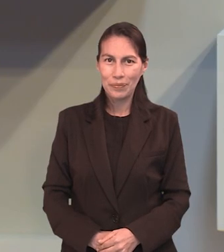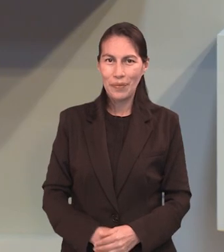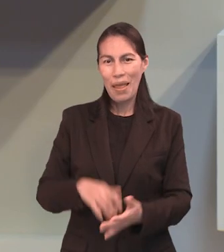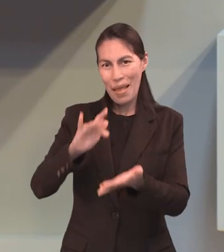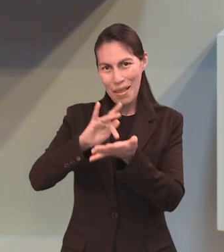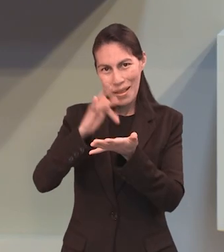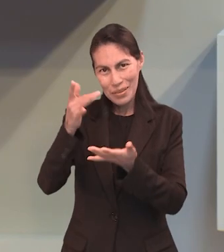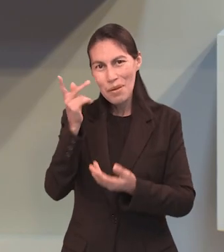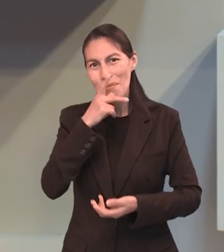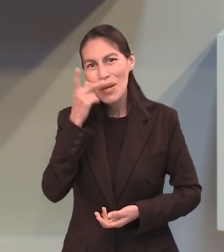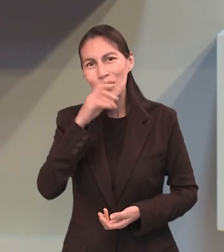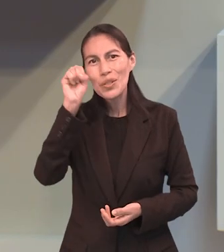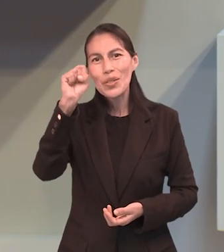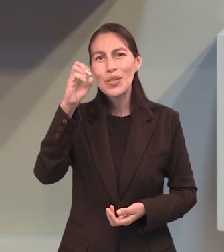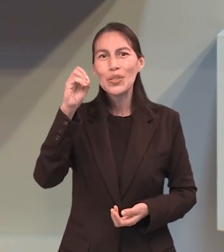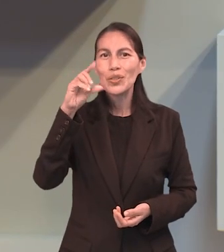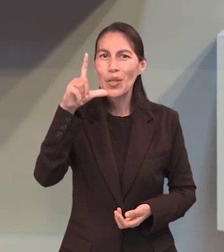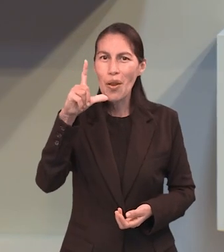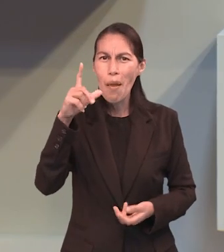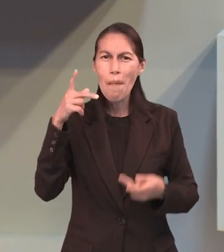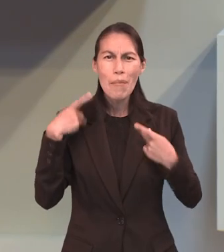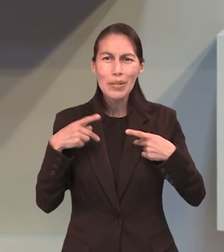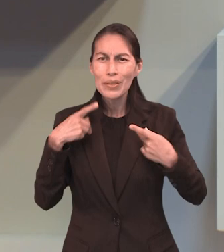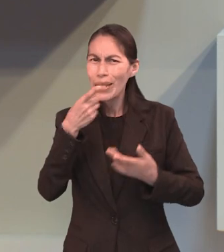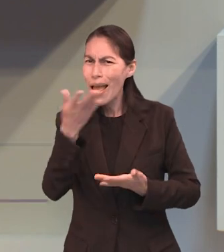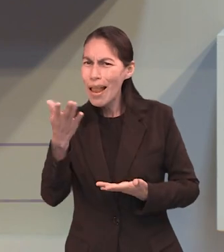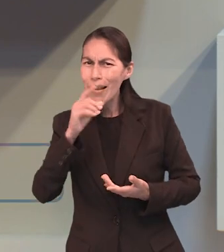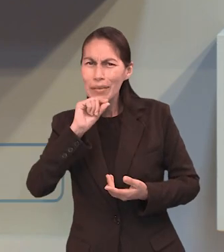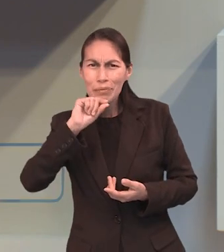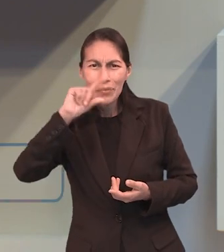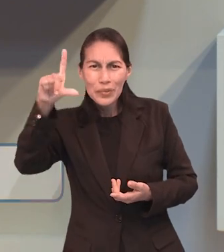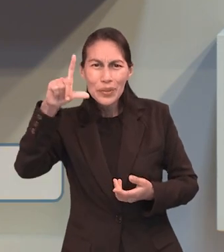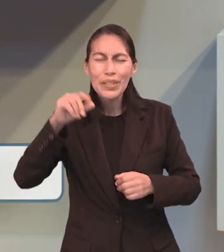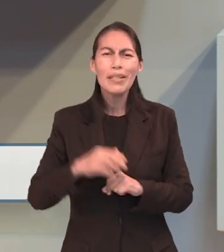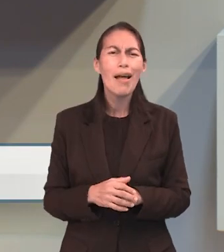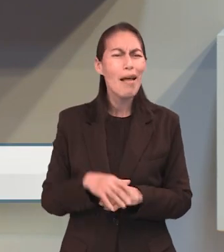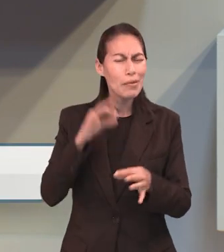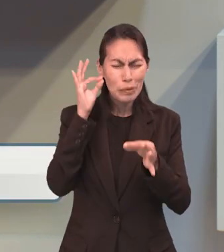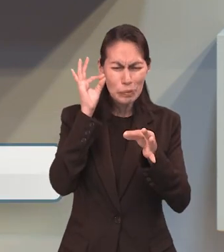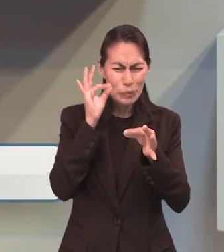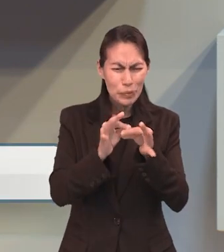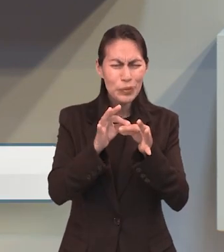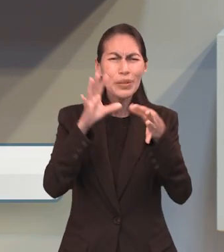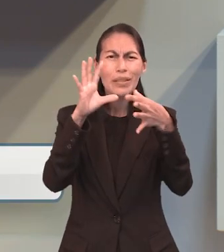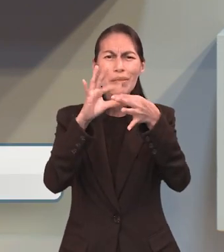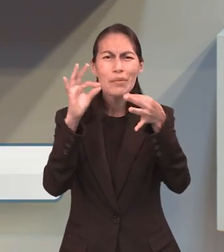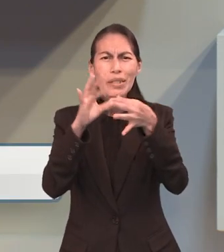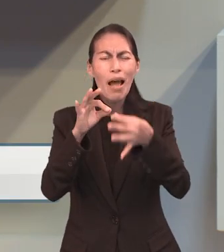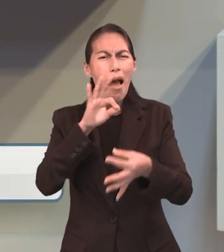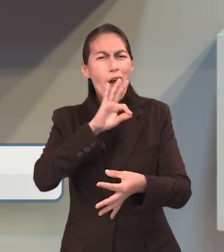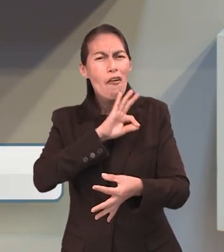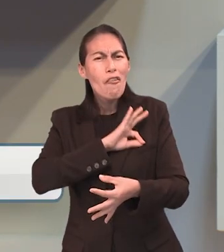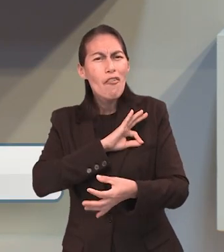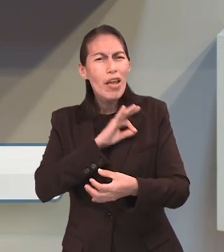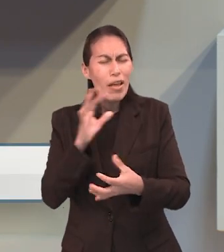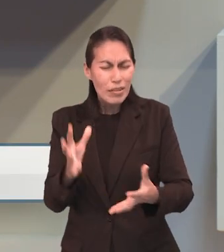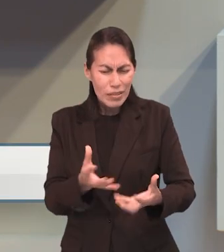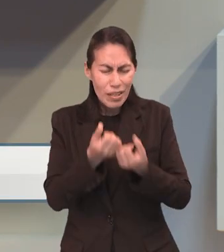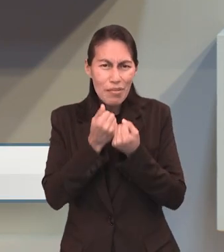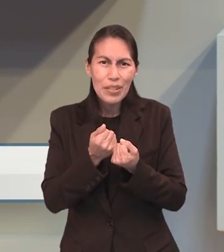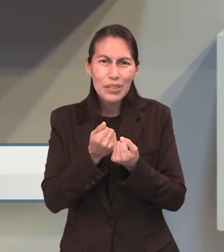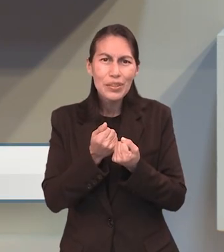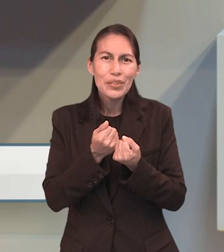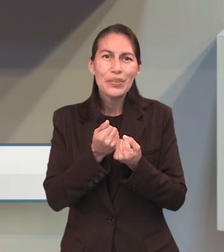Agradezco al Pastor Sol, el experto, que acaba de reafirmar algunos elementos esenciales para nuestra fe, para nuestra